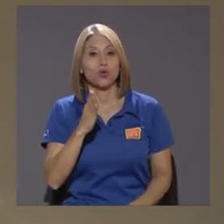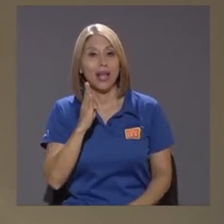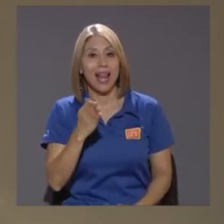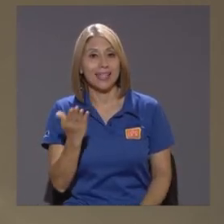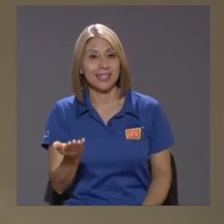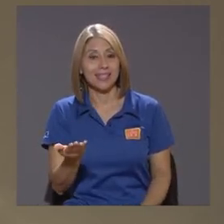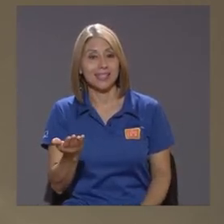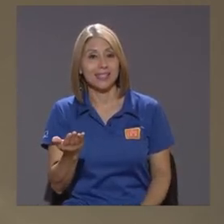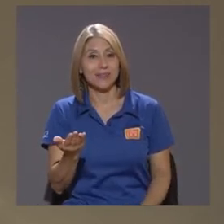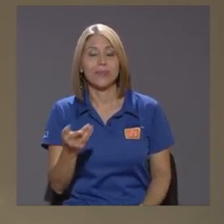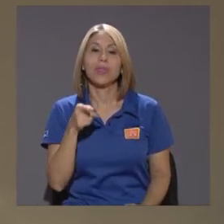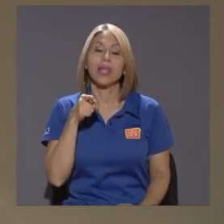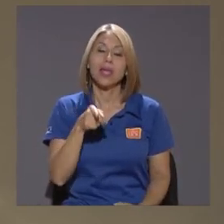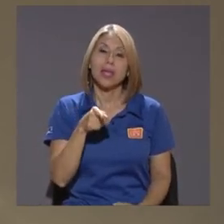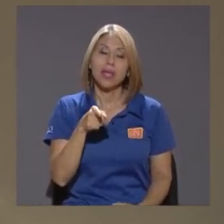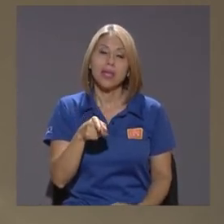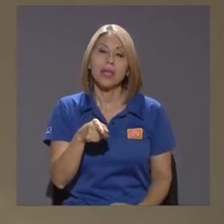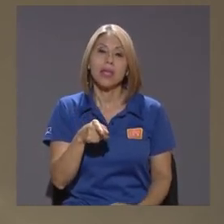Ha estado